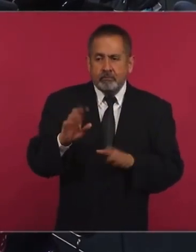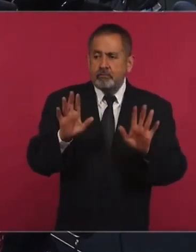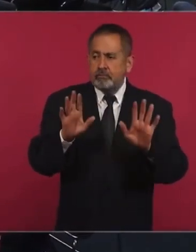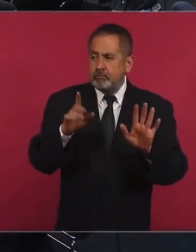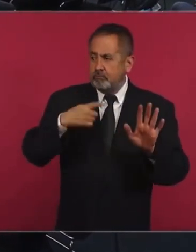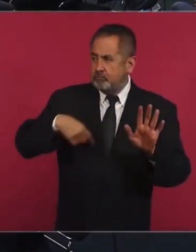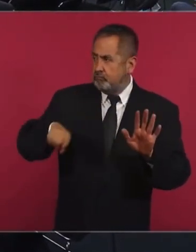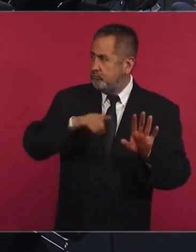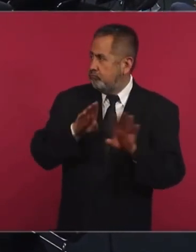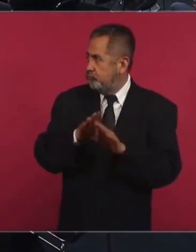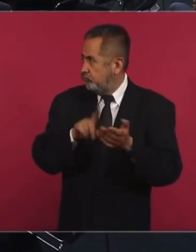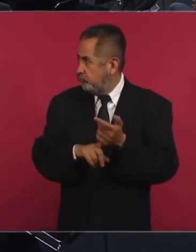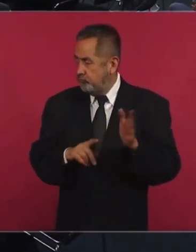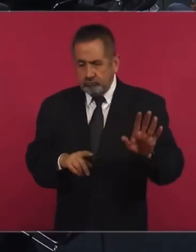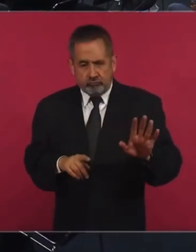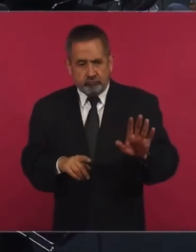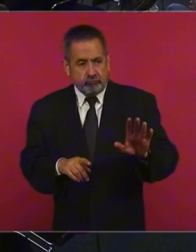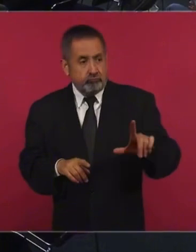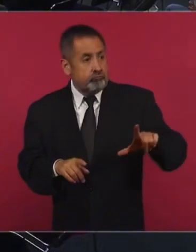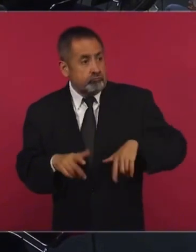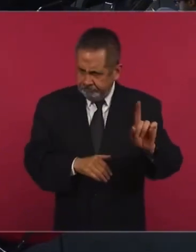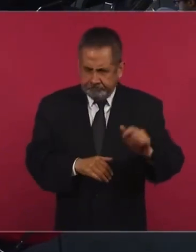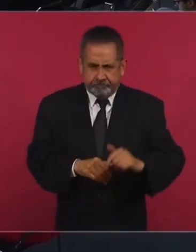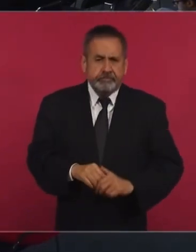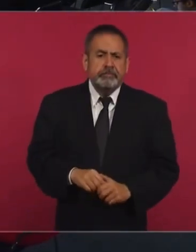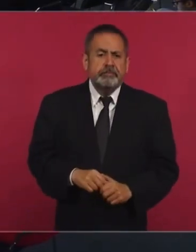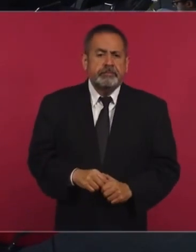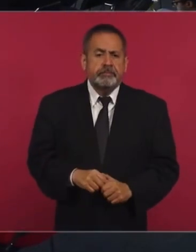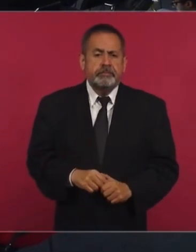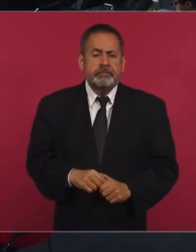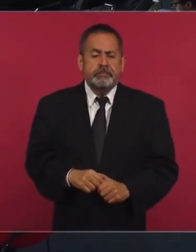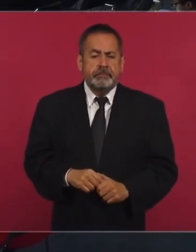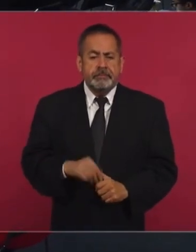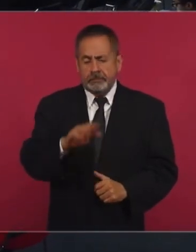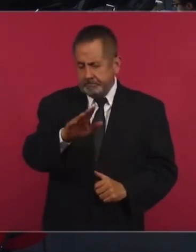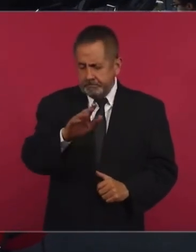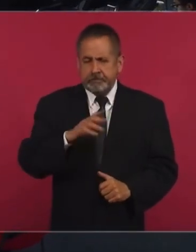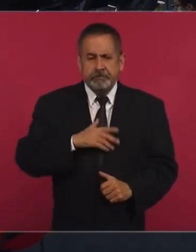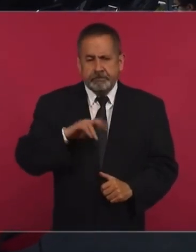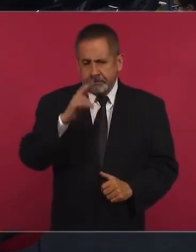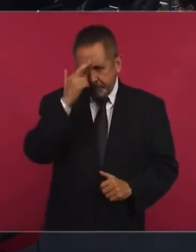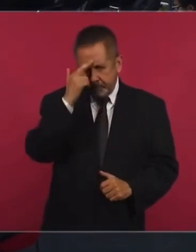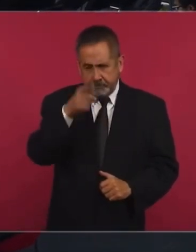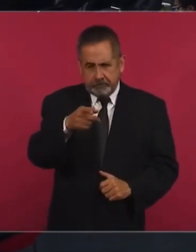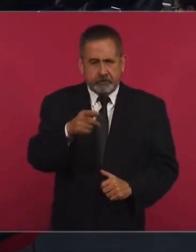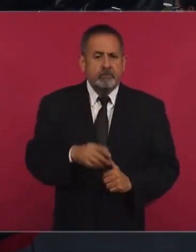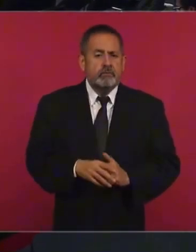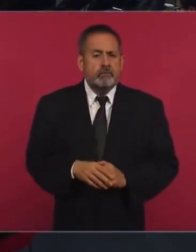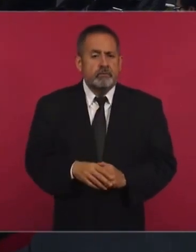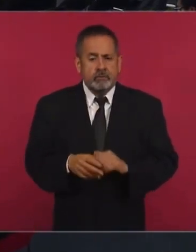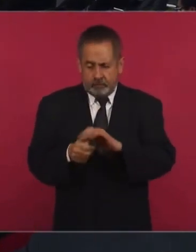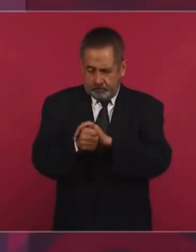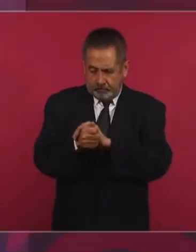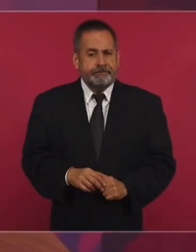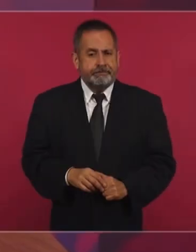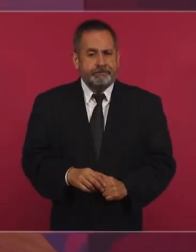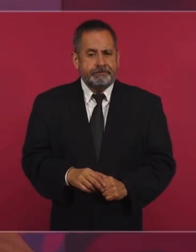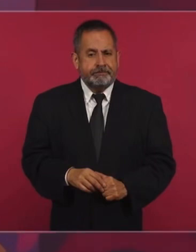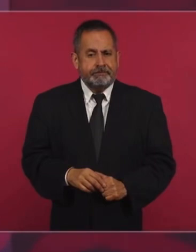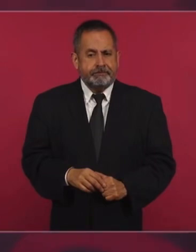de ningún gobierno extranjero. Yo recuerdo que cuando lo de Ayotzinapa